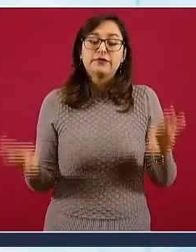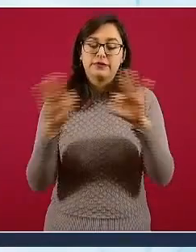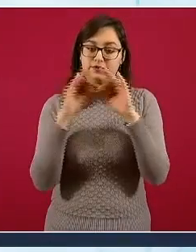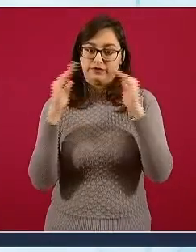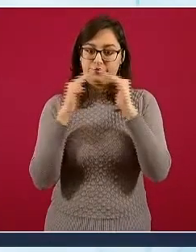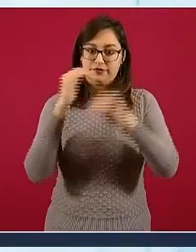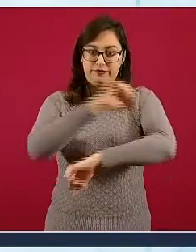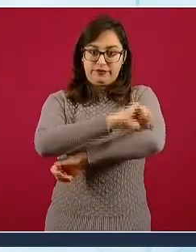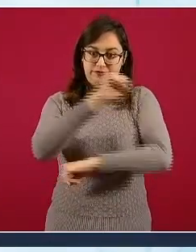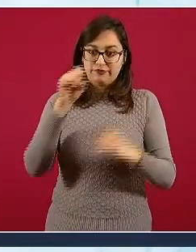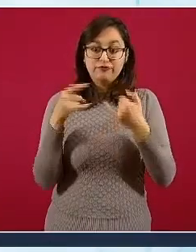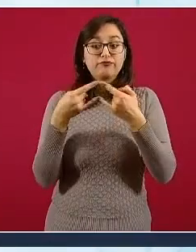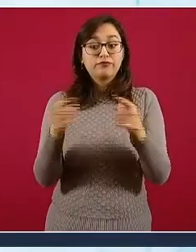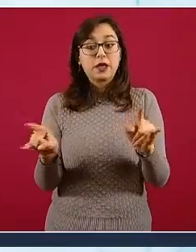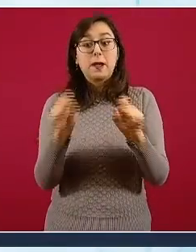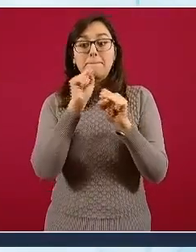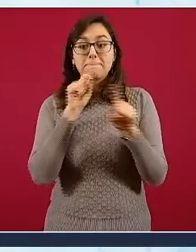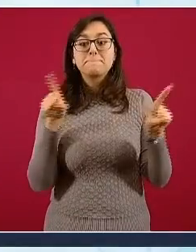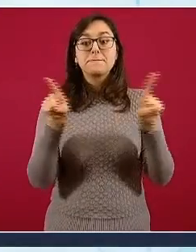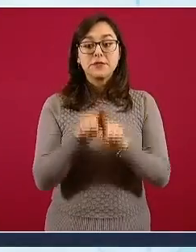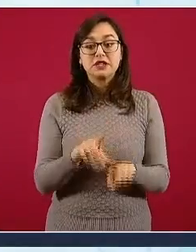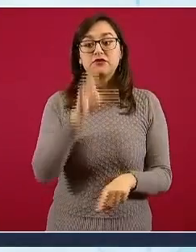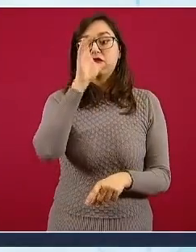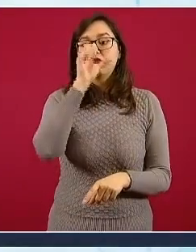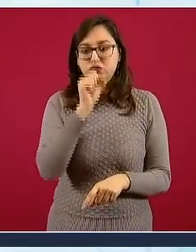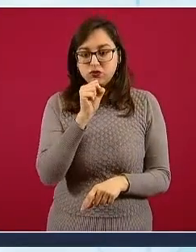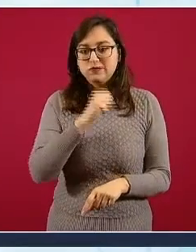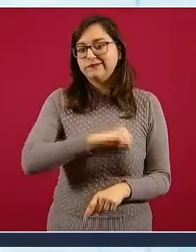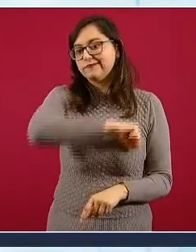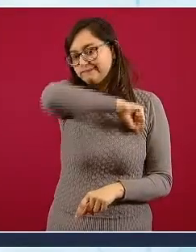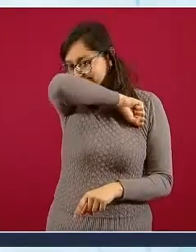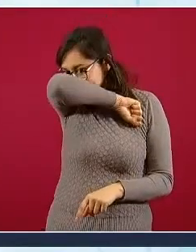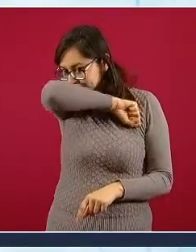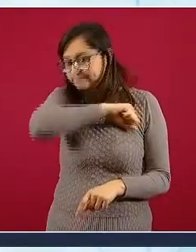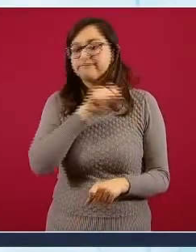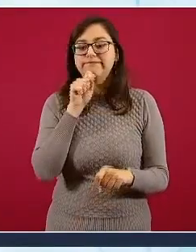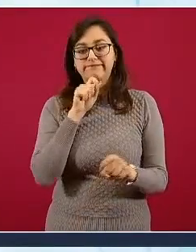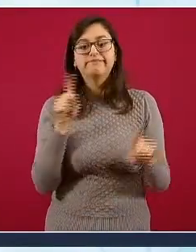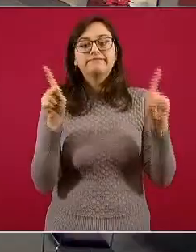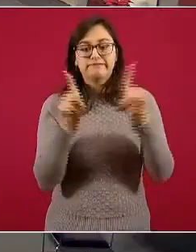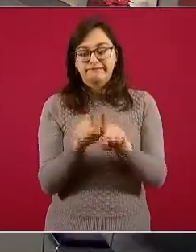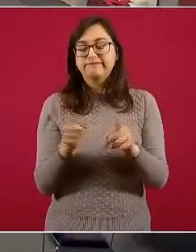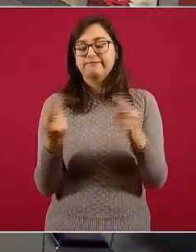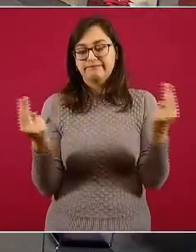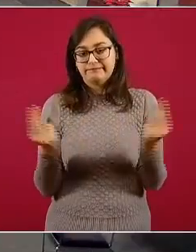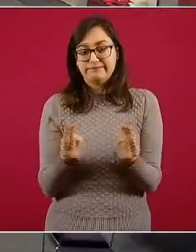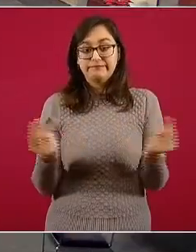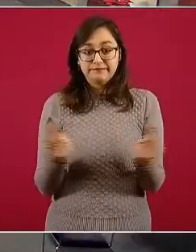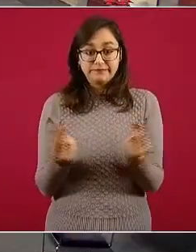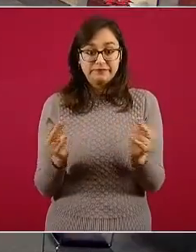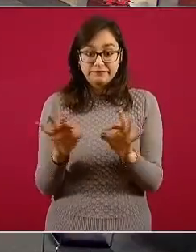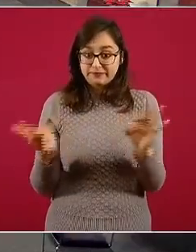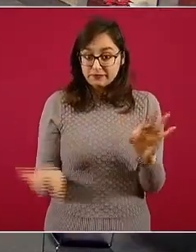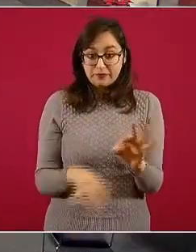además el estornudo de etiqueta que también es una de las estrategias. Creo que ahora sí, esta es la última. ¡Gracias!